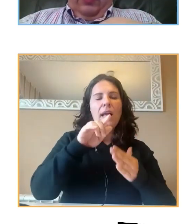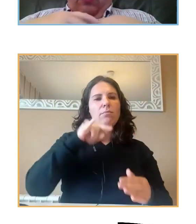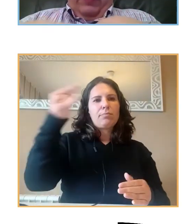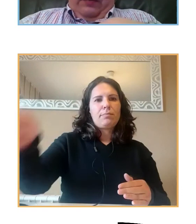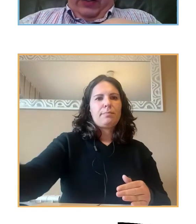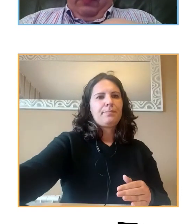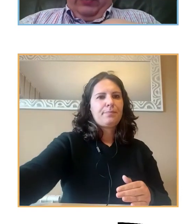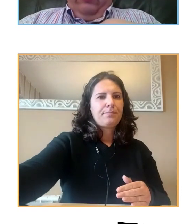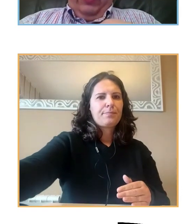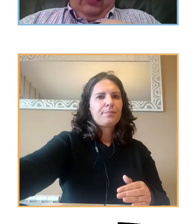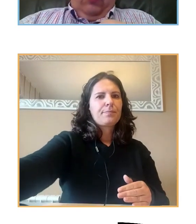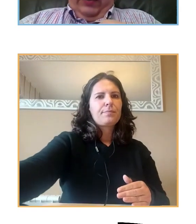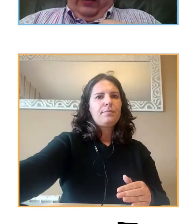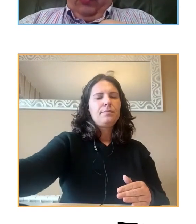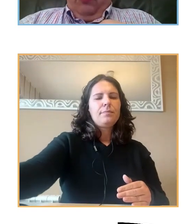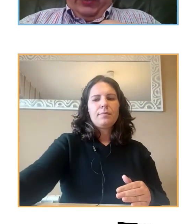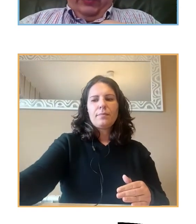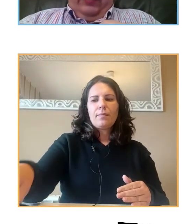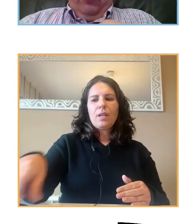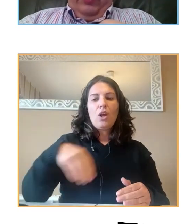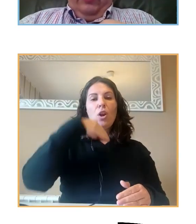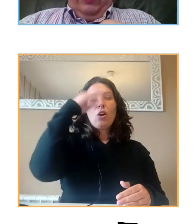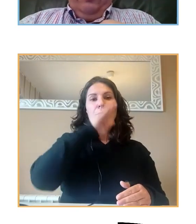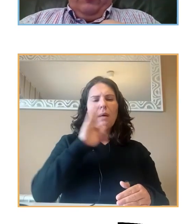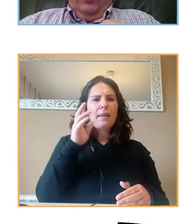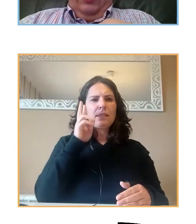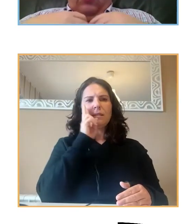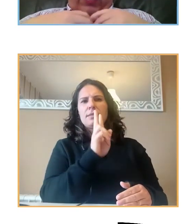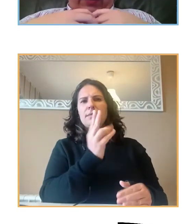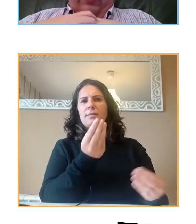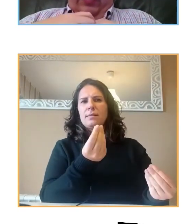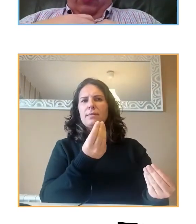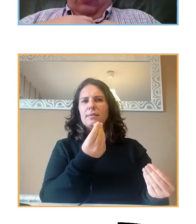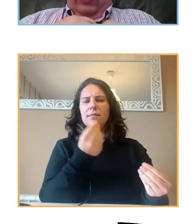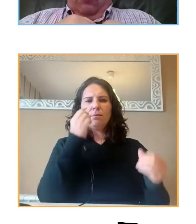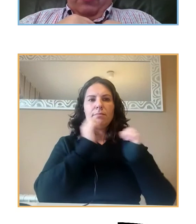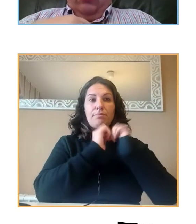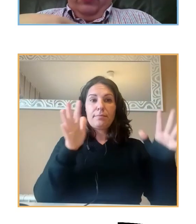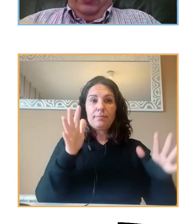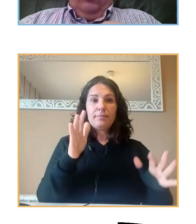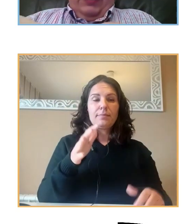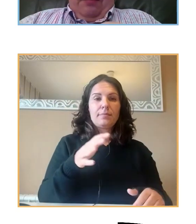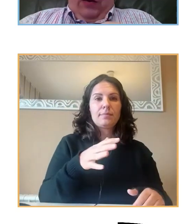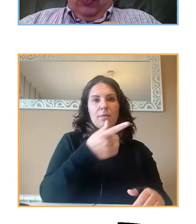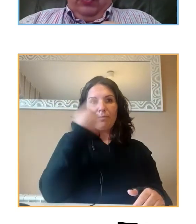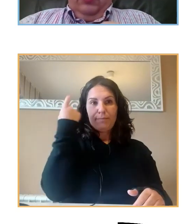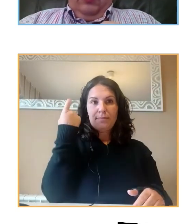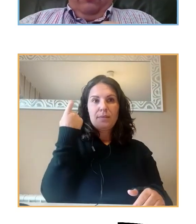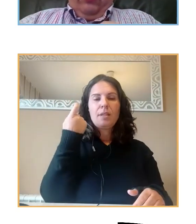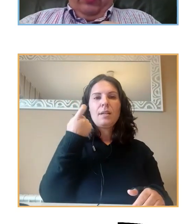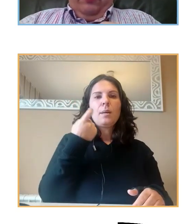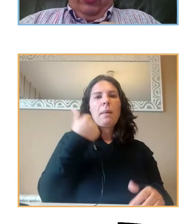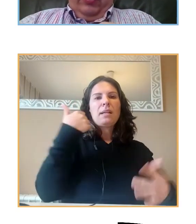Los padres perciben esta diferencia, lo cual quiere decir que son muy salientes, muy evidentes. Igual que antes, hemos encontrado más sufrimiento y menos